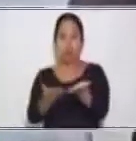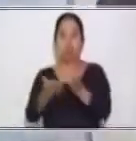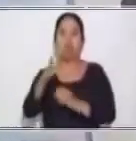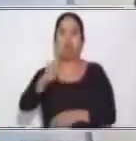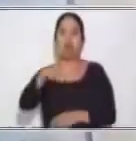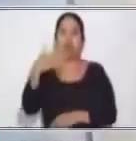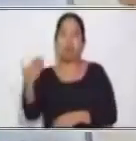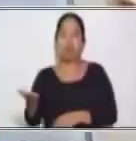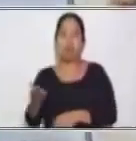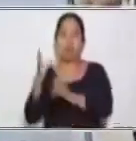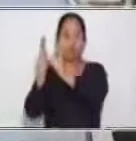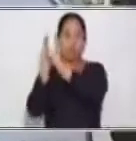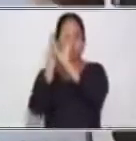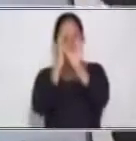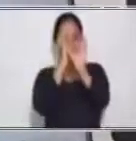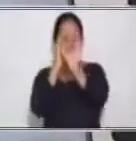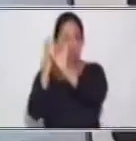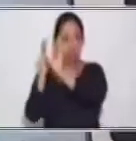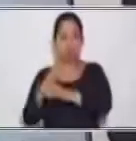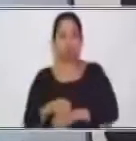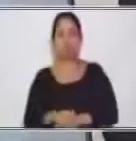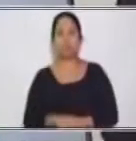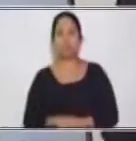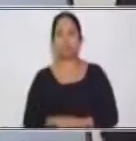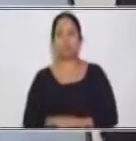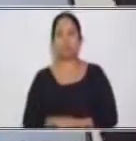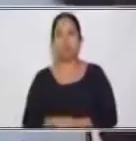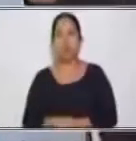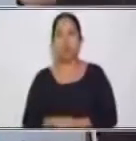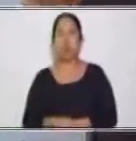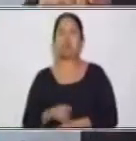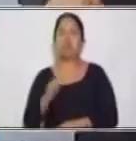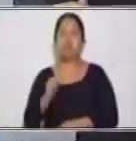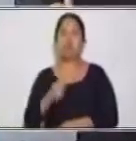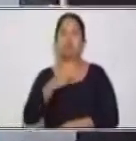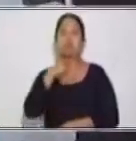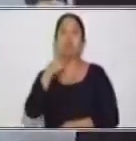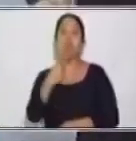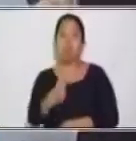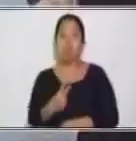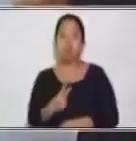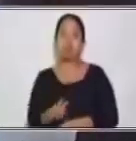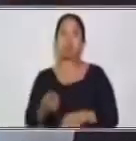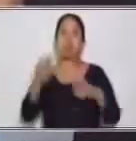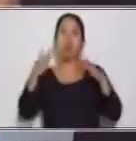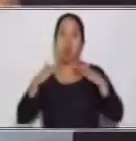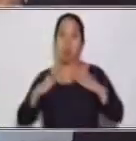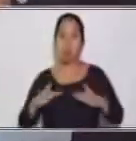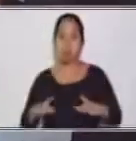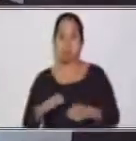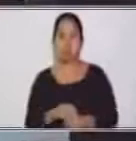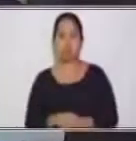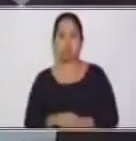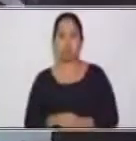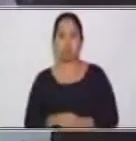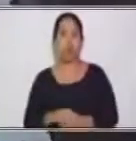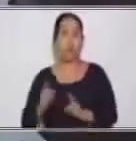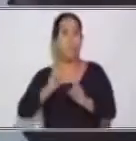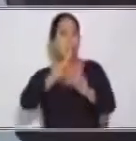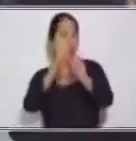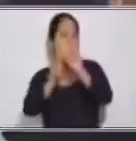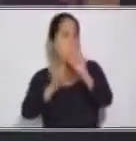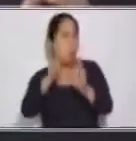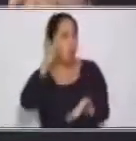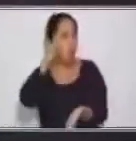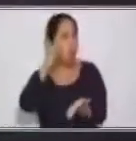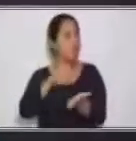Estamos aplicando acá un ejemplo de voz pasiva. Pregunta de examen. Les dirán, por